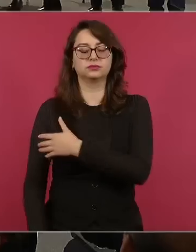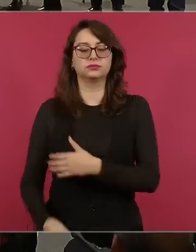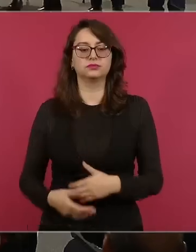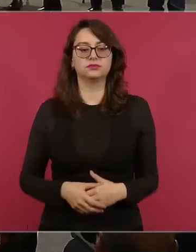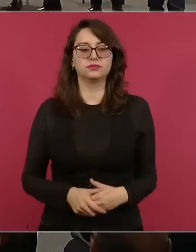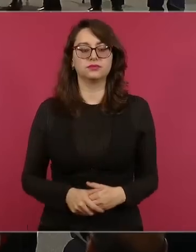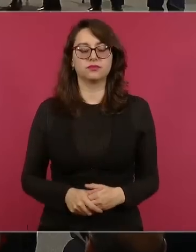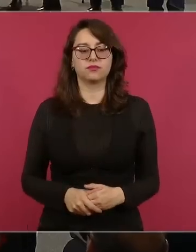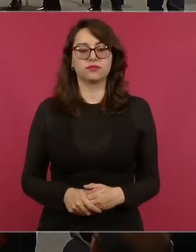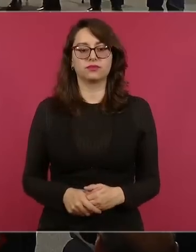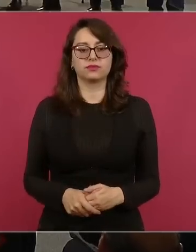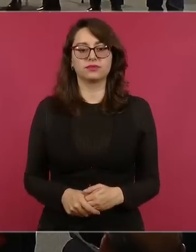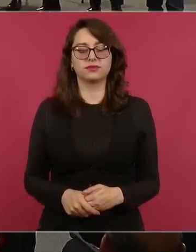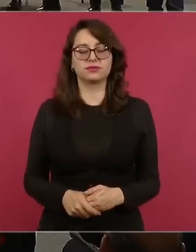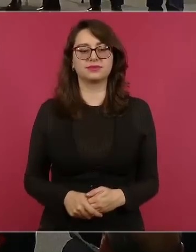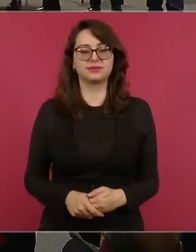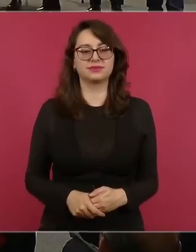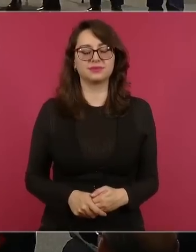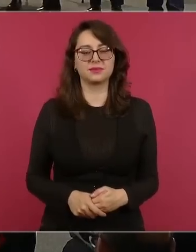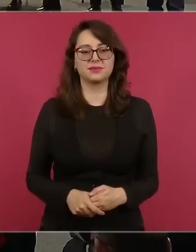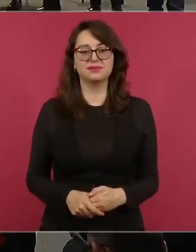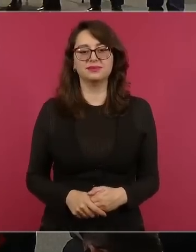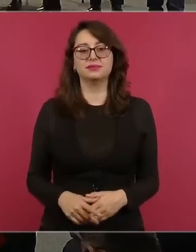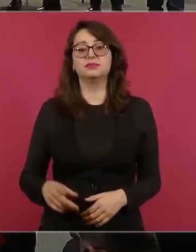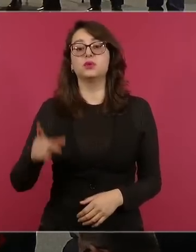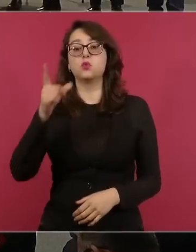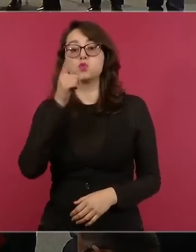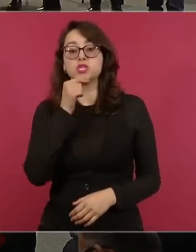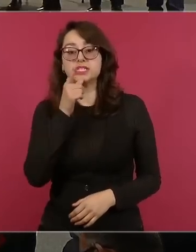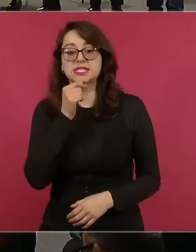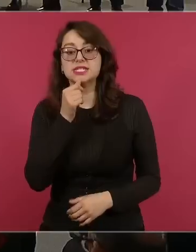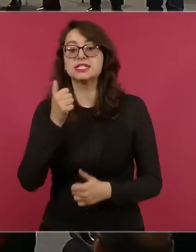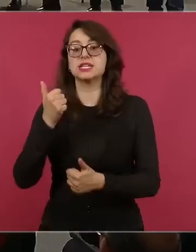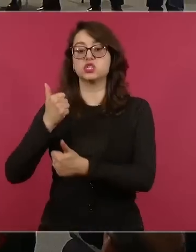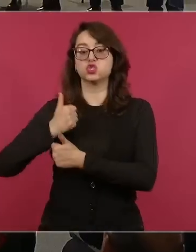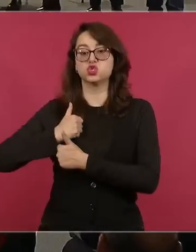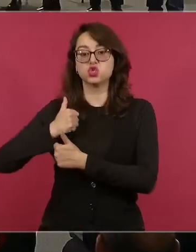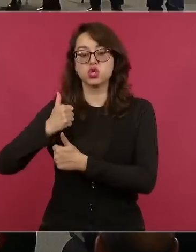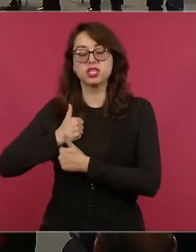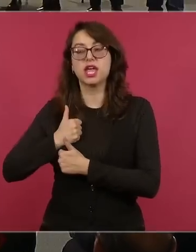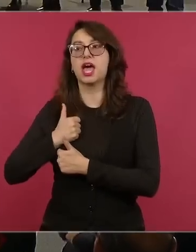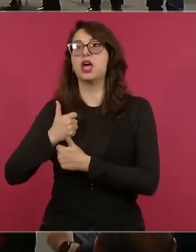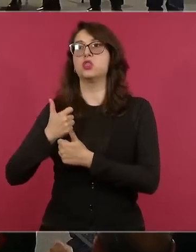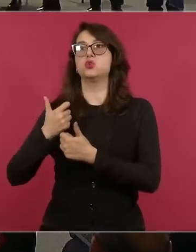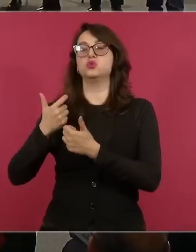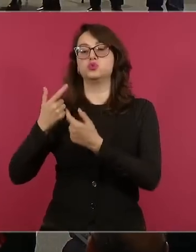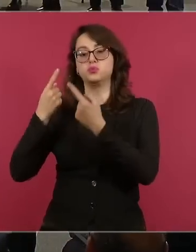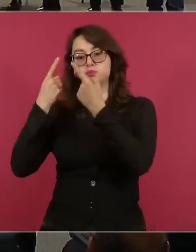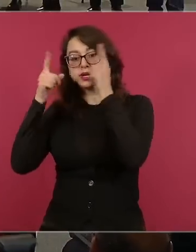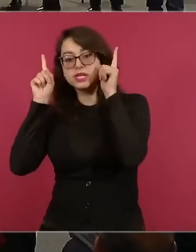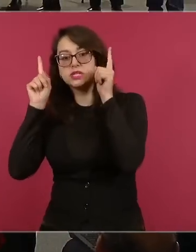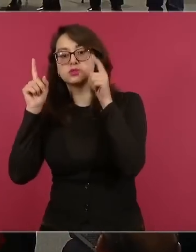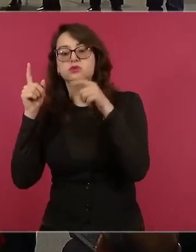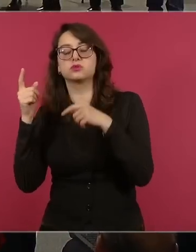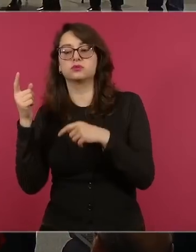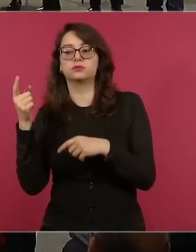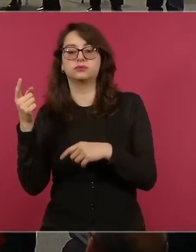policías, soldados, marinos, con miembros de la delincuencia, cuando hay heridos